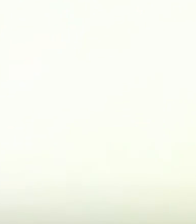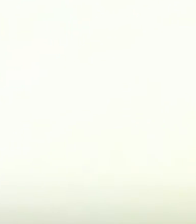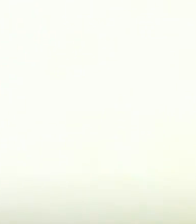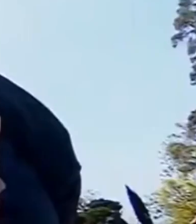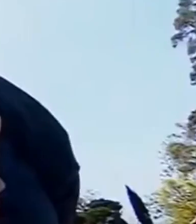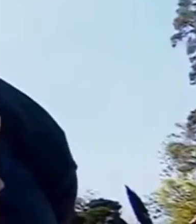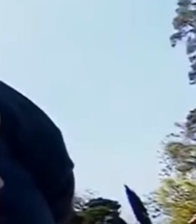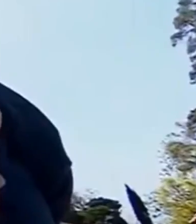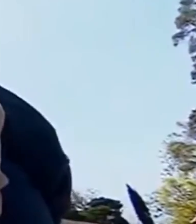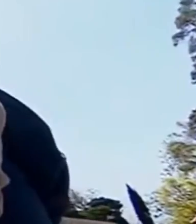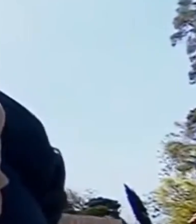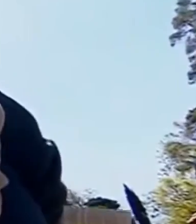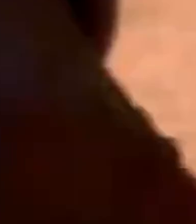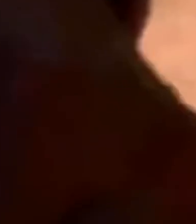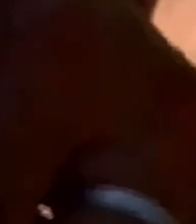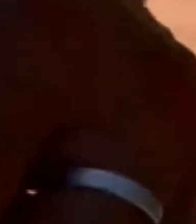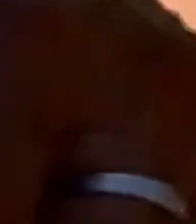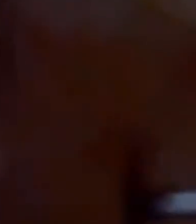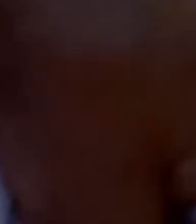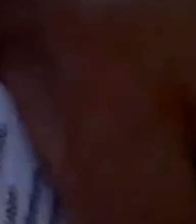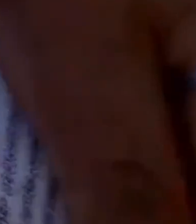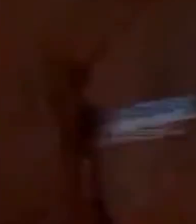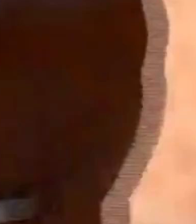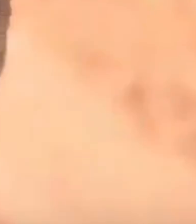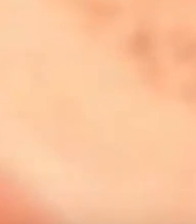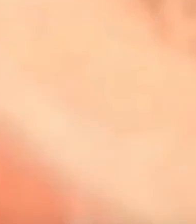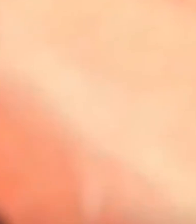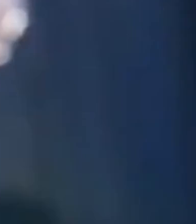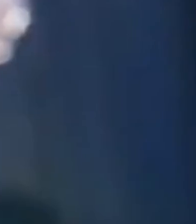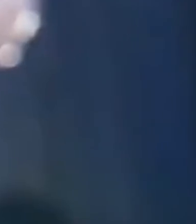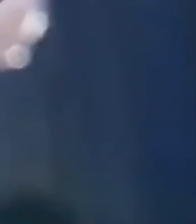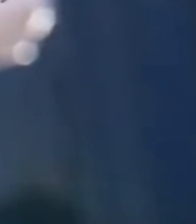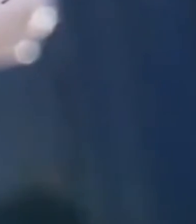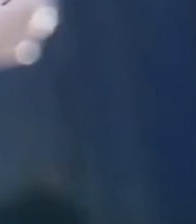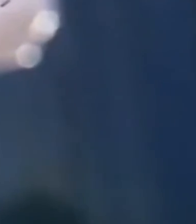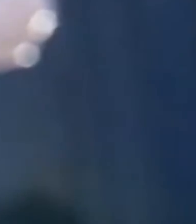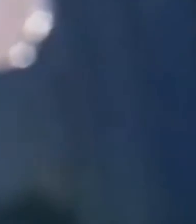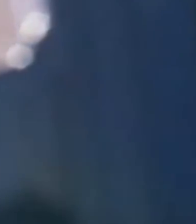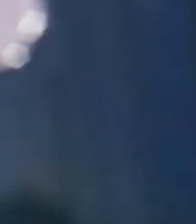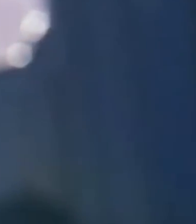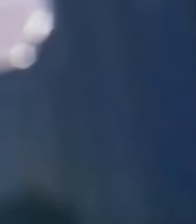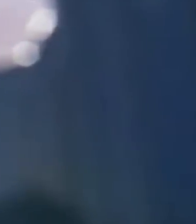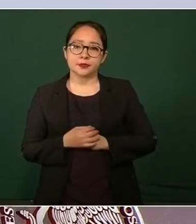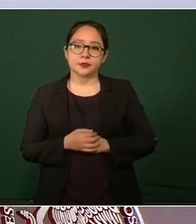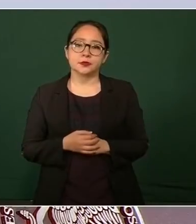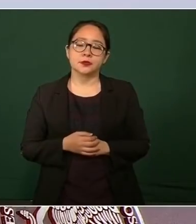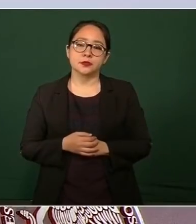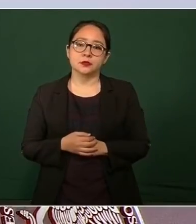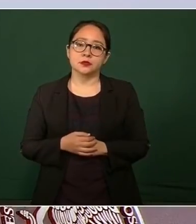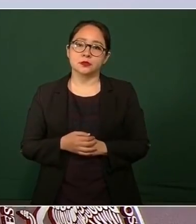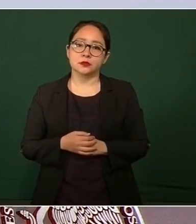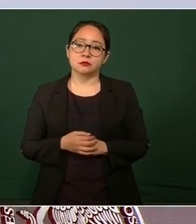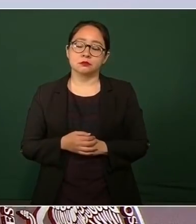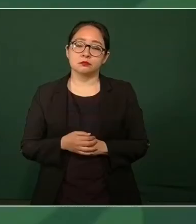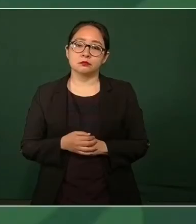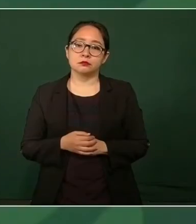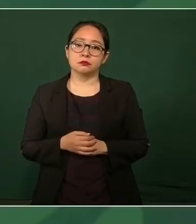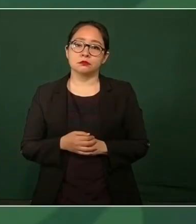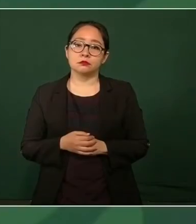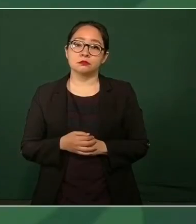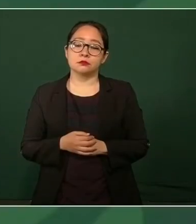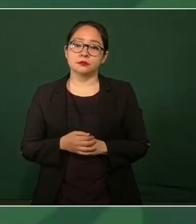aplicando en todo el país. Hasta el momento, adultos mayores de más de mil municipios han sido vacunados. Marcelino